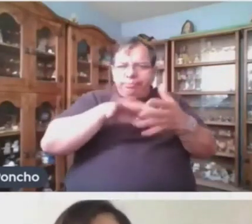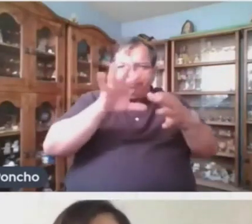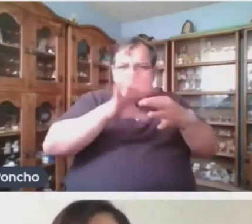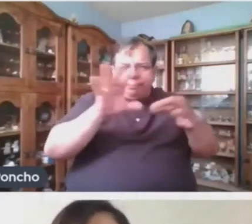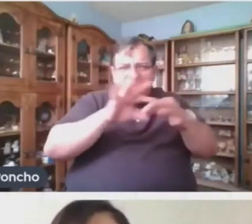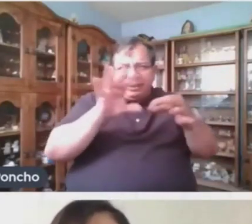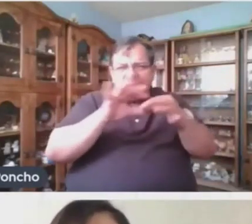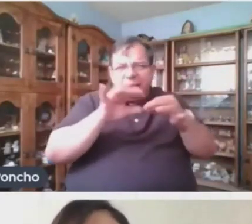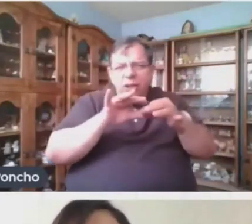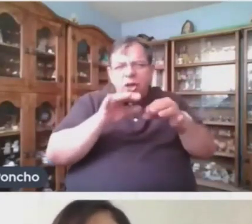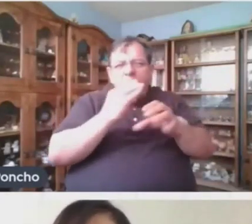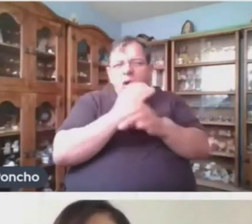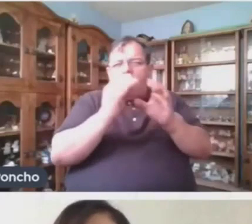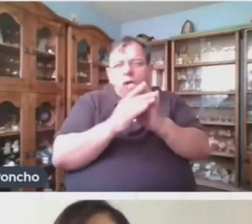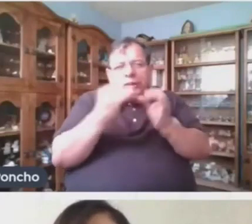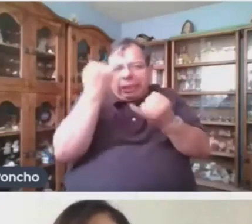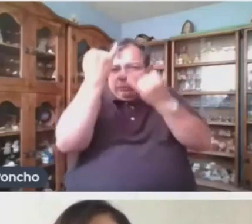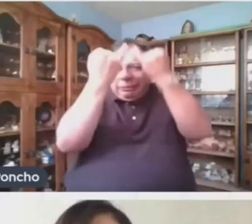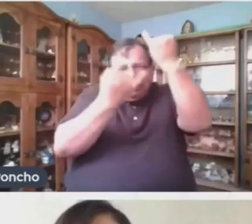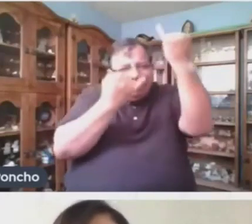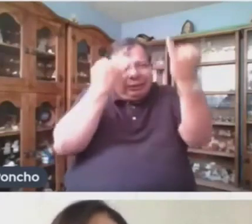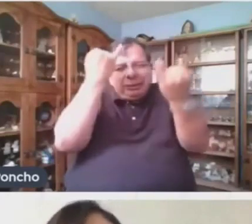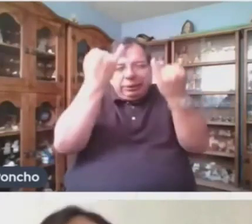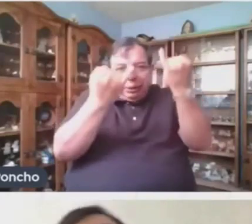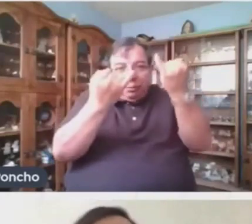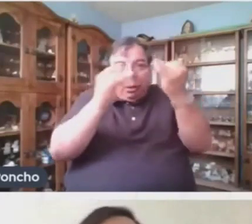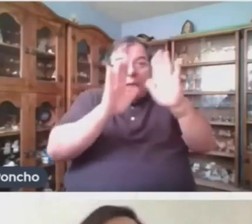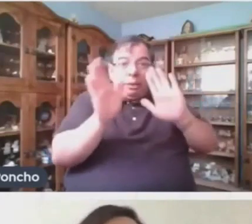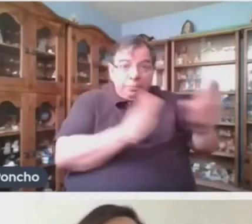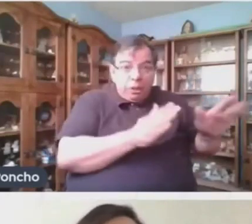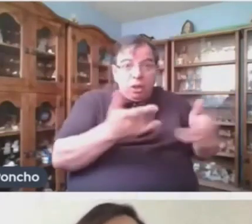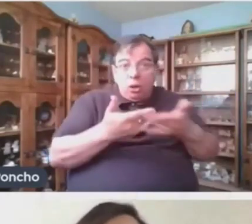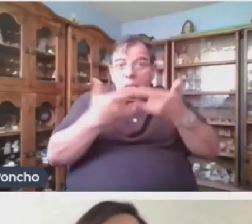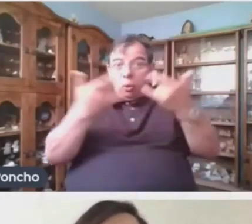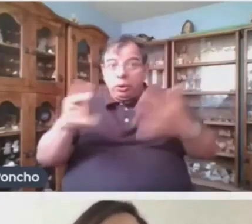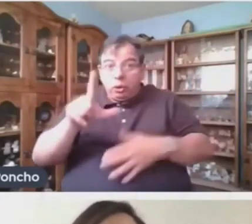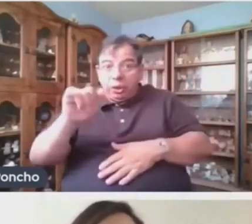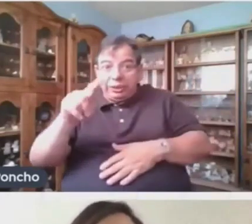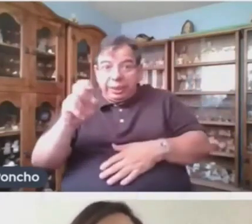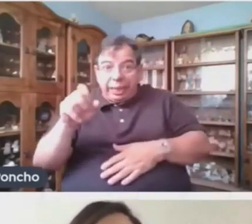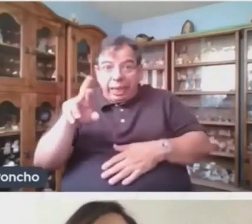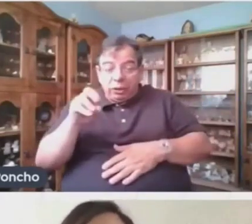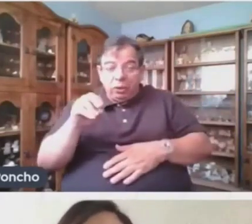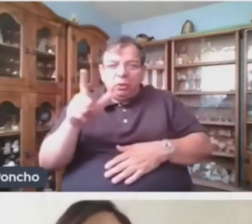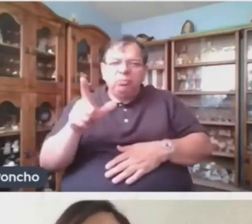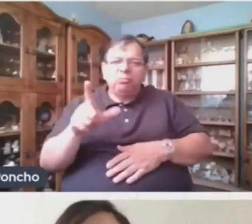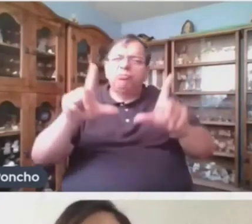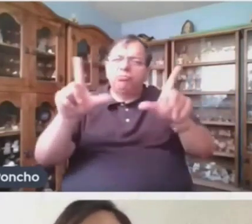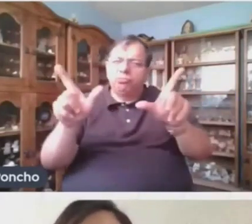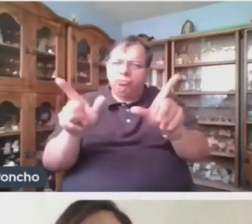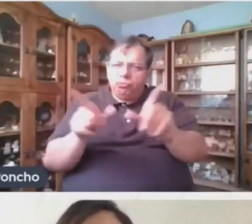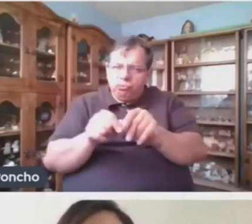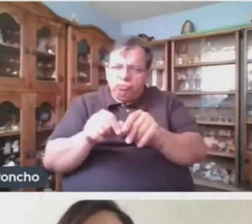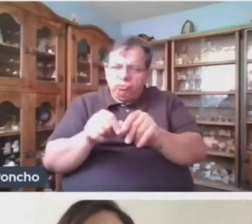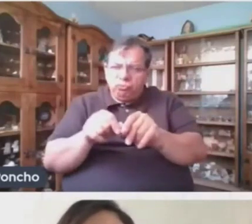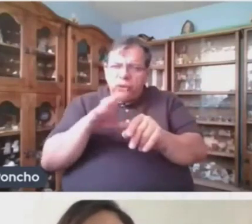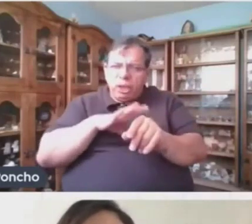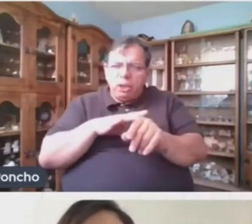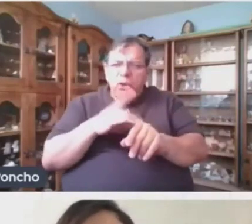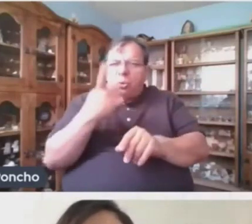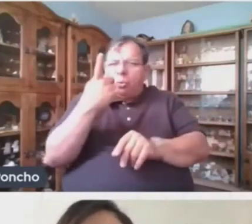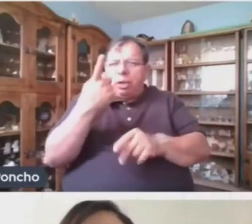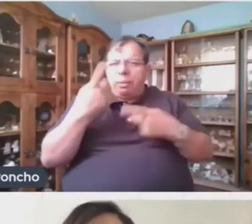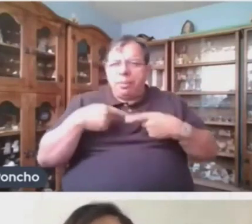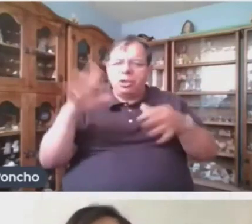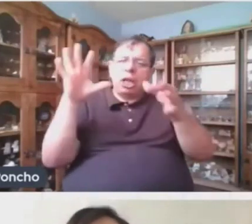ficticios En cambio Un cuento literario Es breve Y cuenta Con un narrador